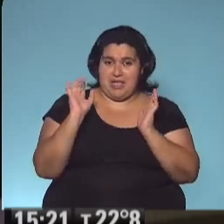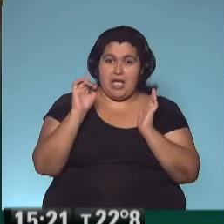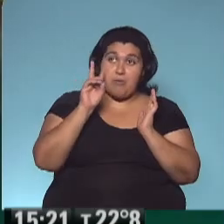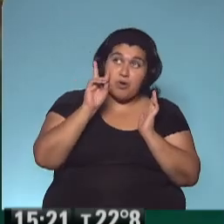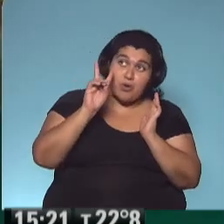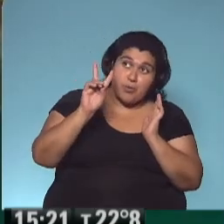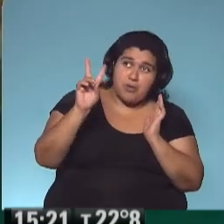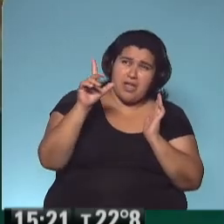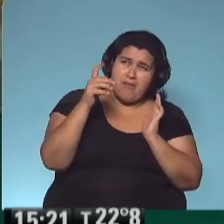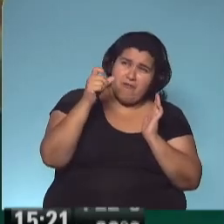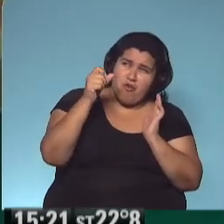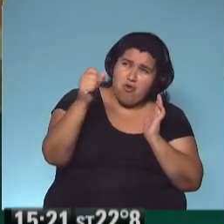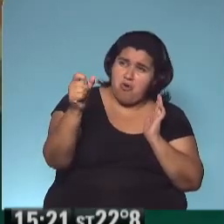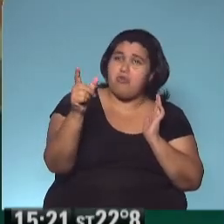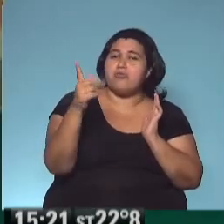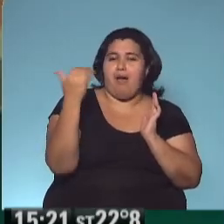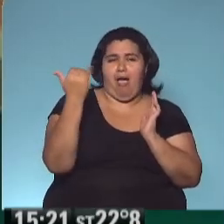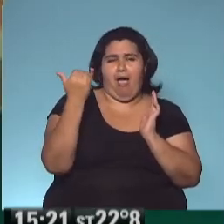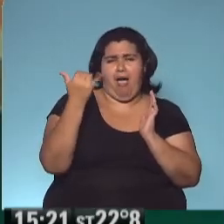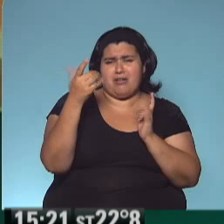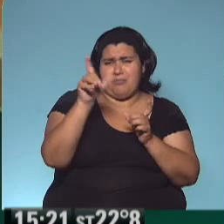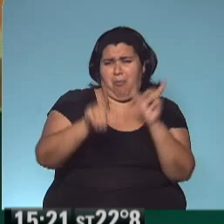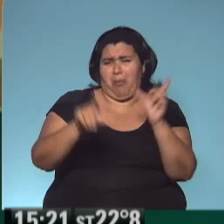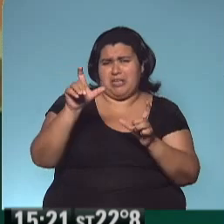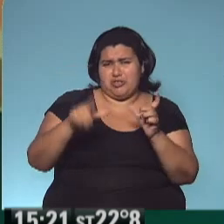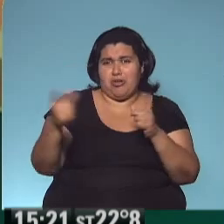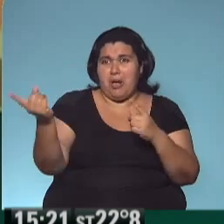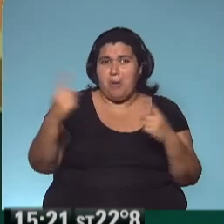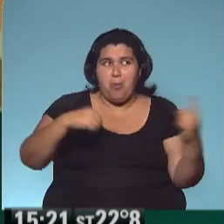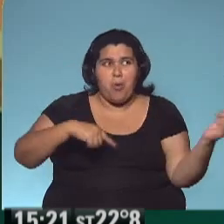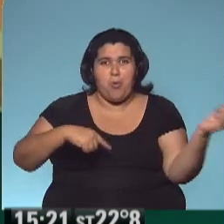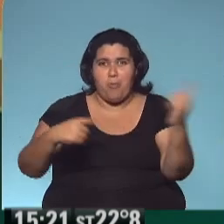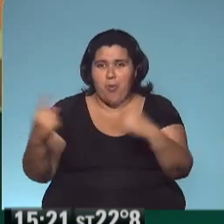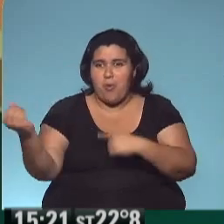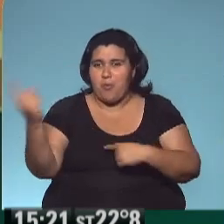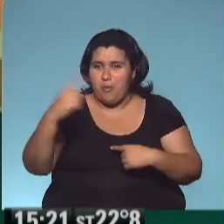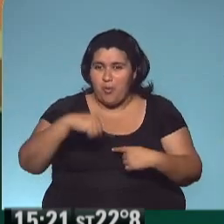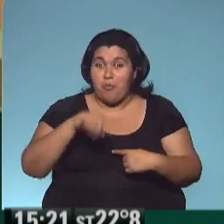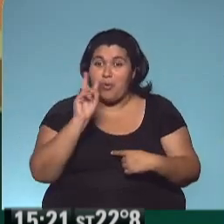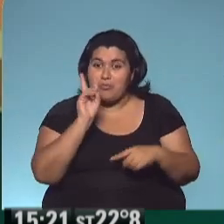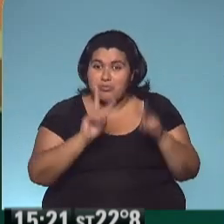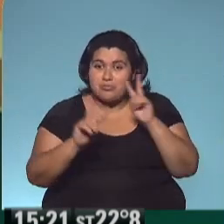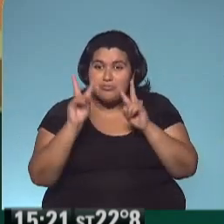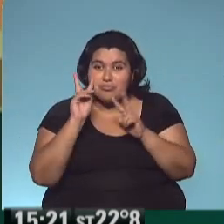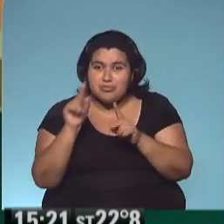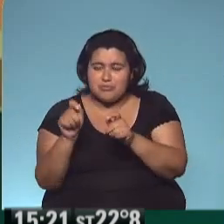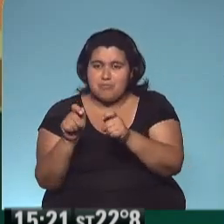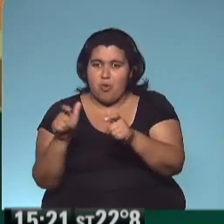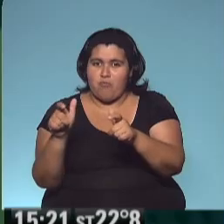lejos, en el fondo, hay un montón de gente que vuelve. Si acercan la oreja, tal vez oigan la música.